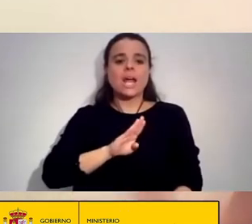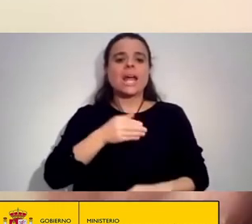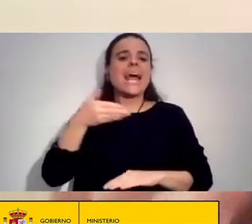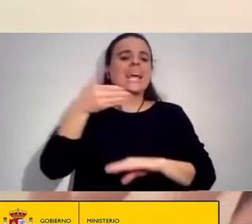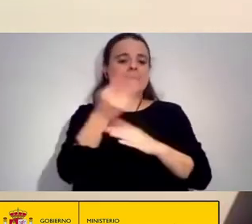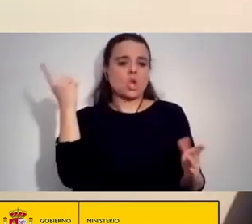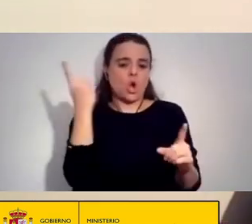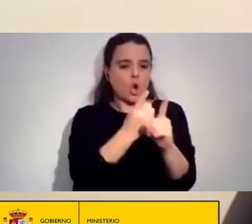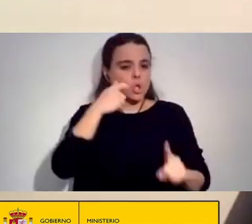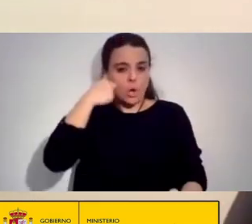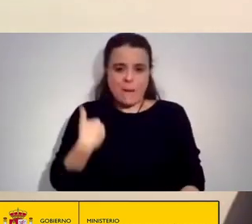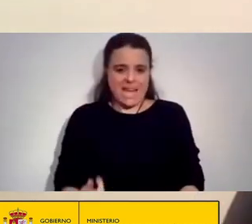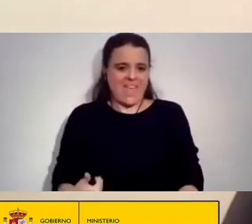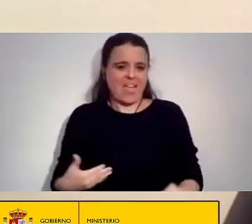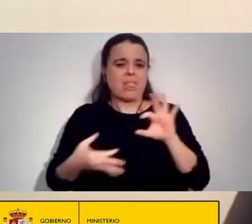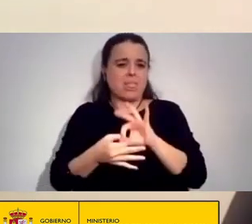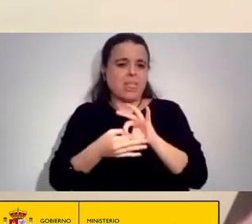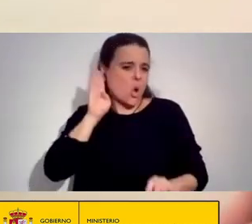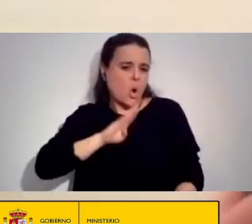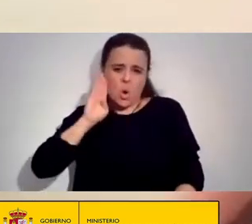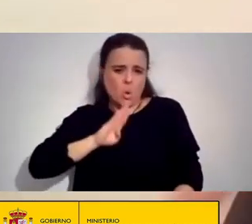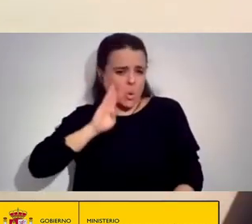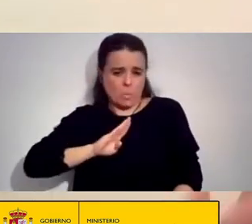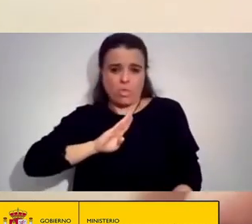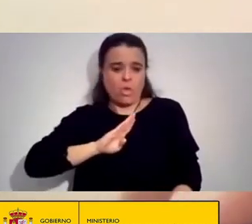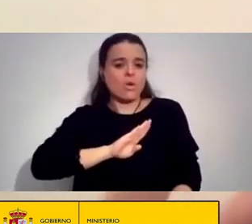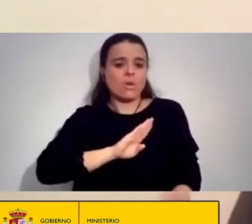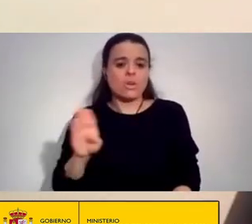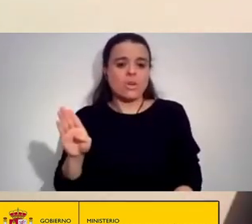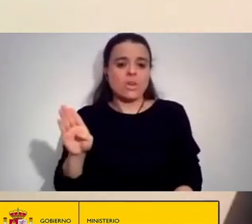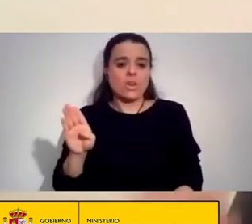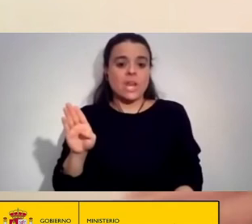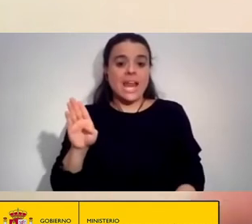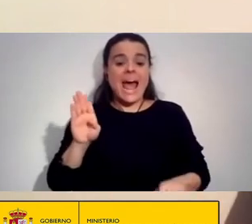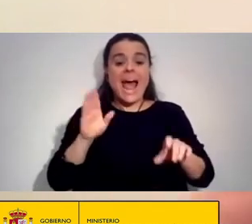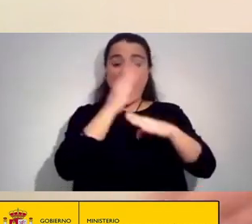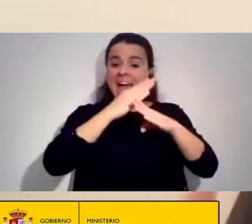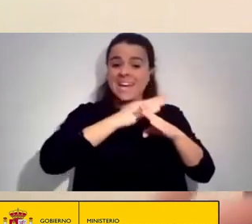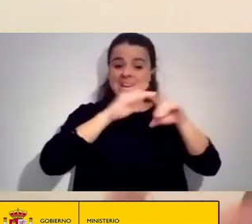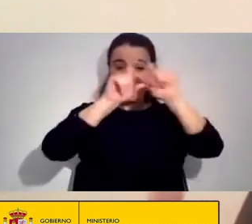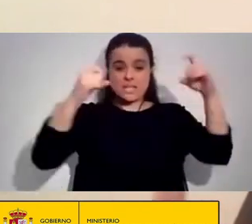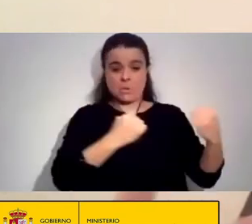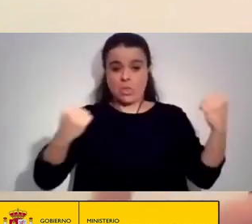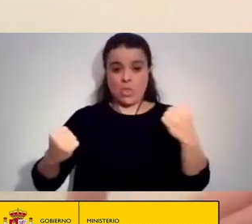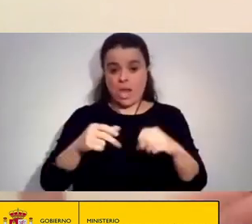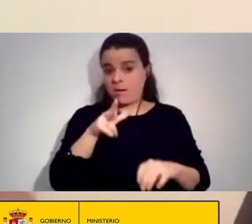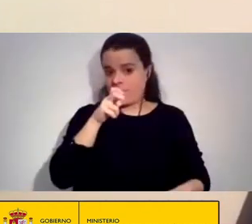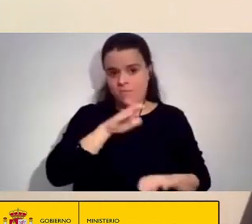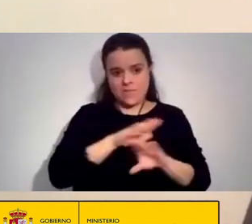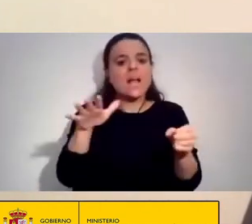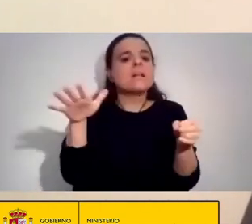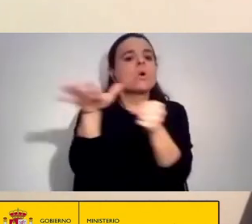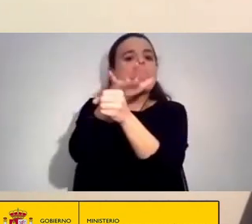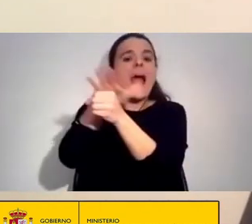los más corruptos De los más corruptos Y una descomposición Institucional Que cubría Todos y cada uno De los países del